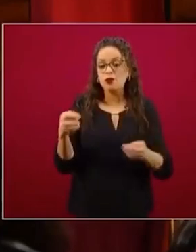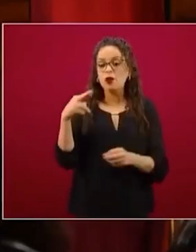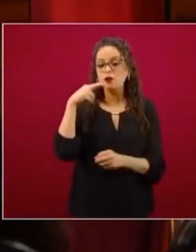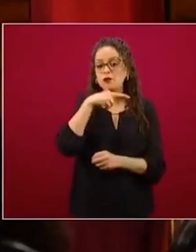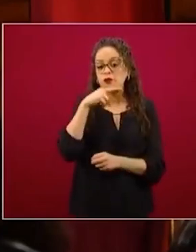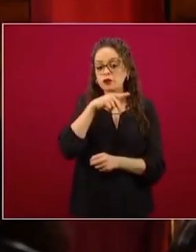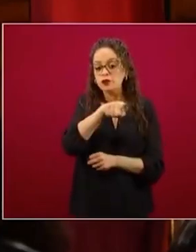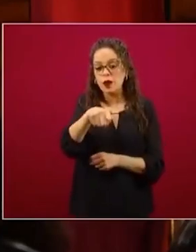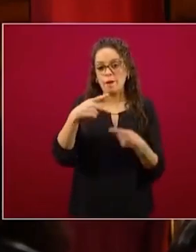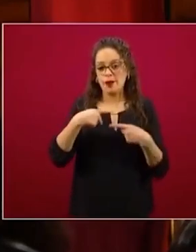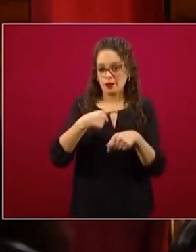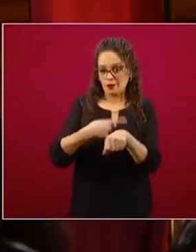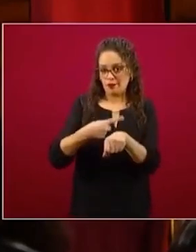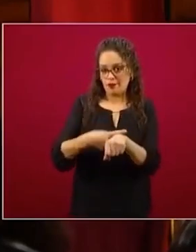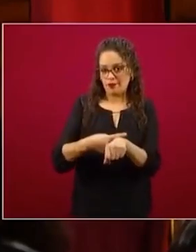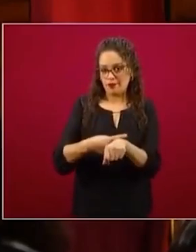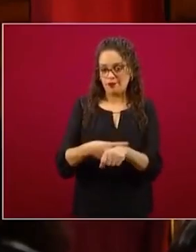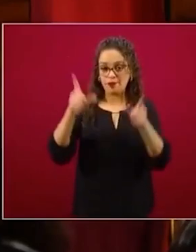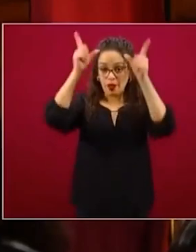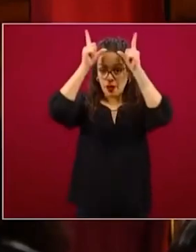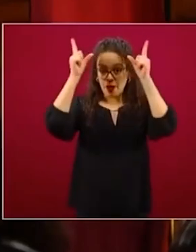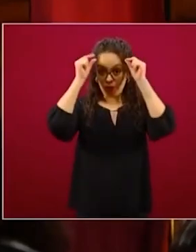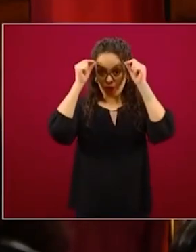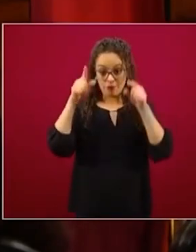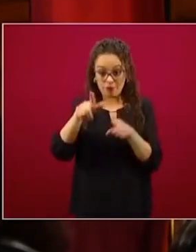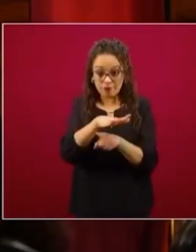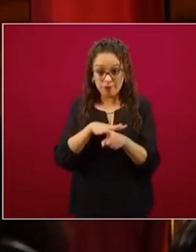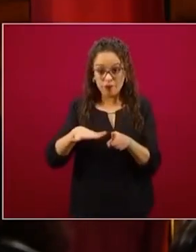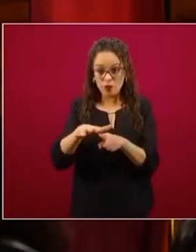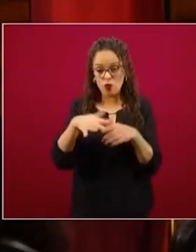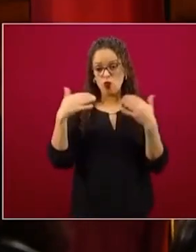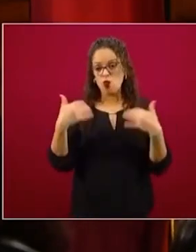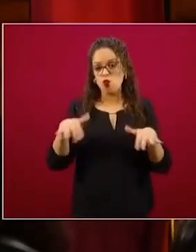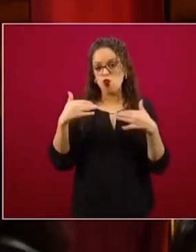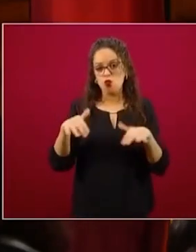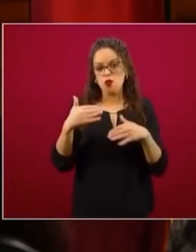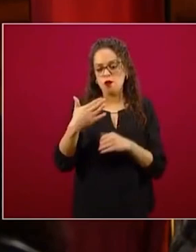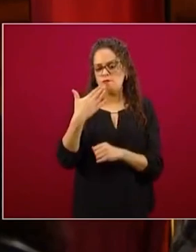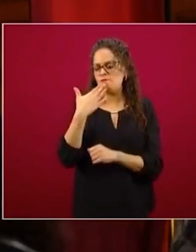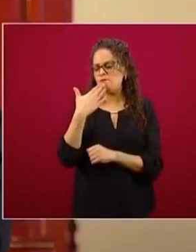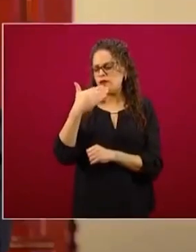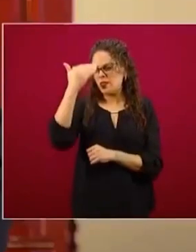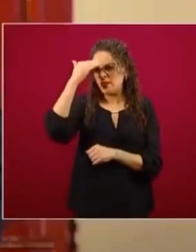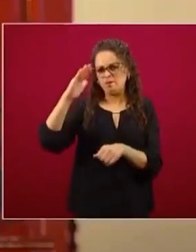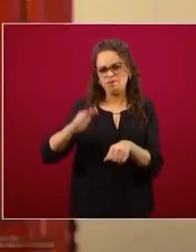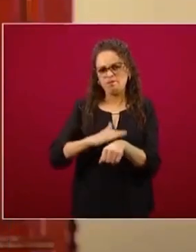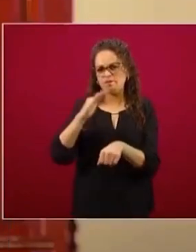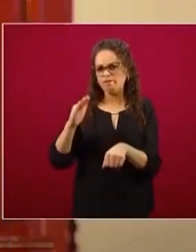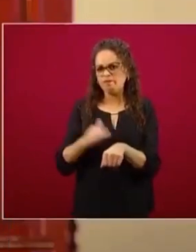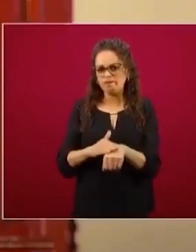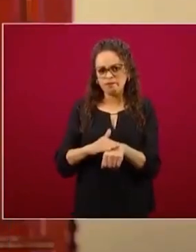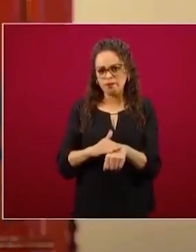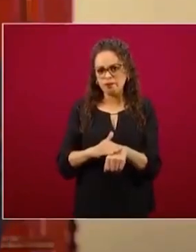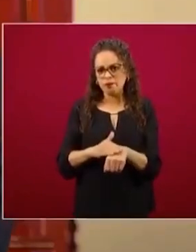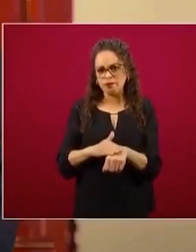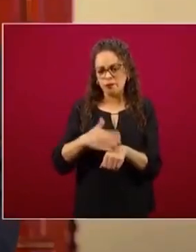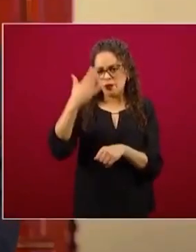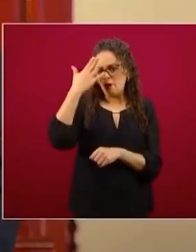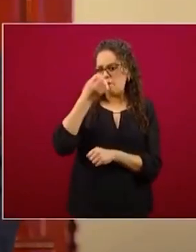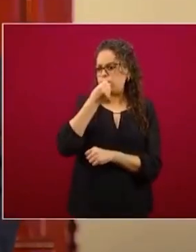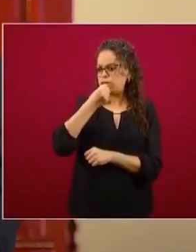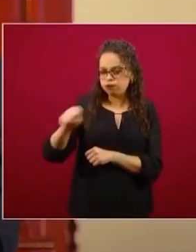El personal de enfermería es un personal altamente calificado y capacitado, que trabajamos con un método